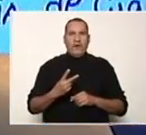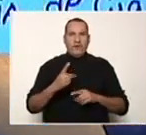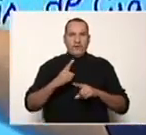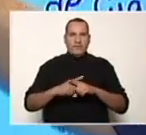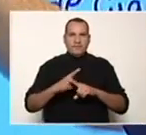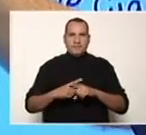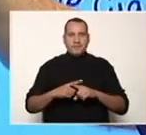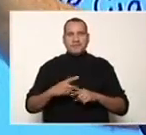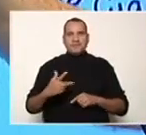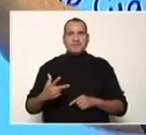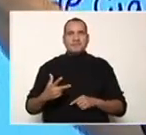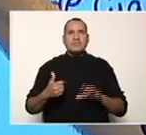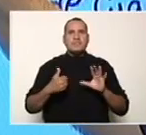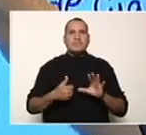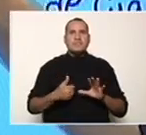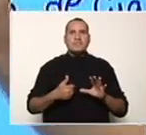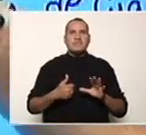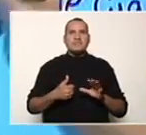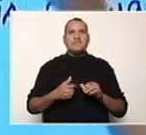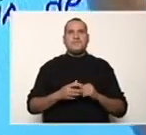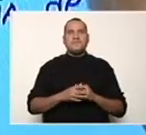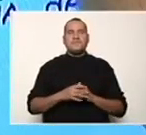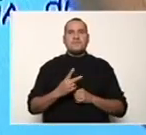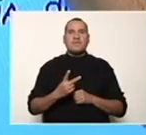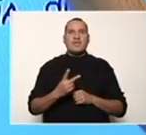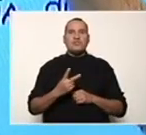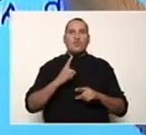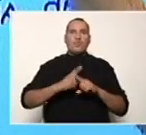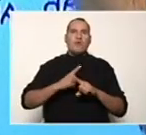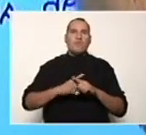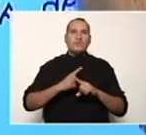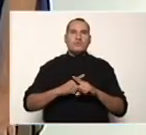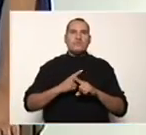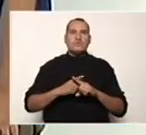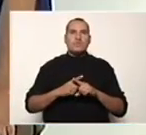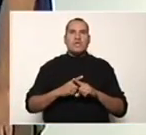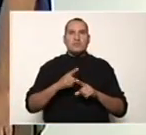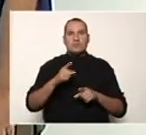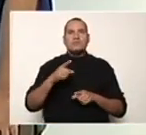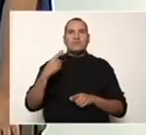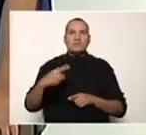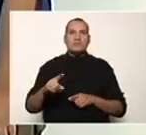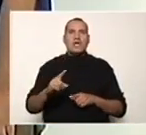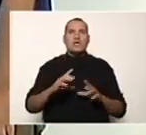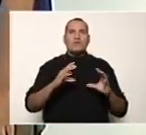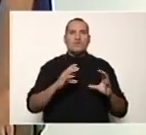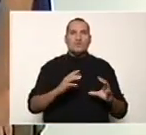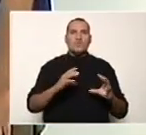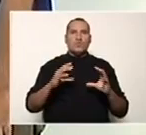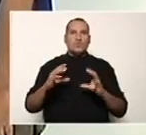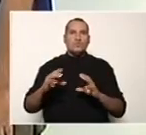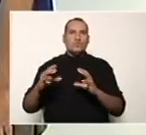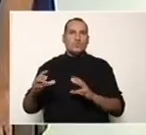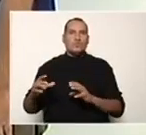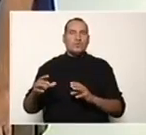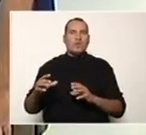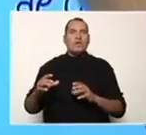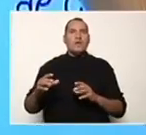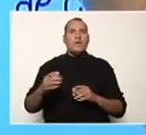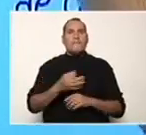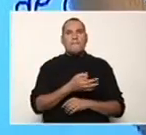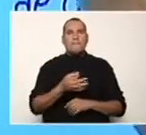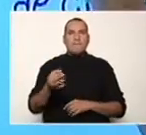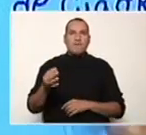3 es 6, 6 por x, 6 y x. Entonces estamos en presencia de un trinomio cuadrado